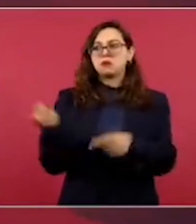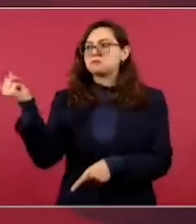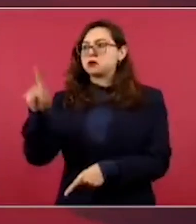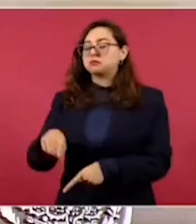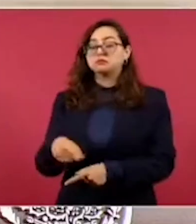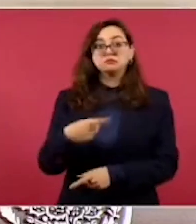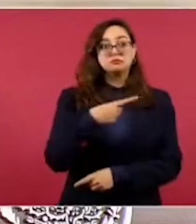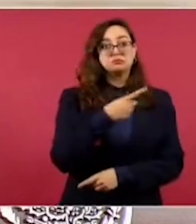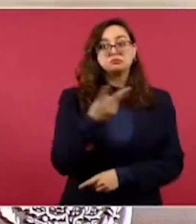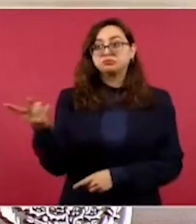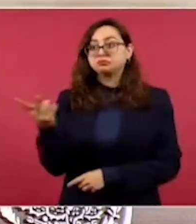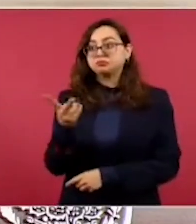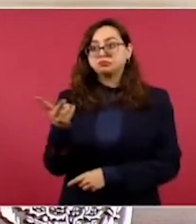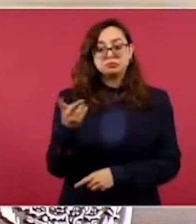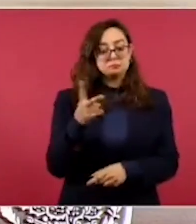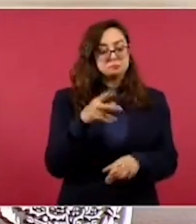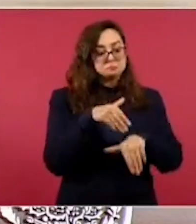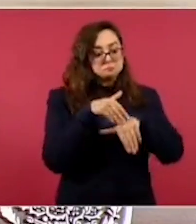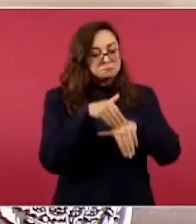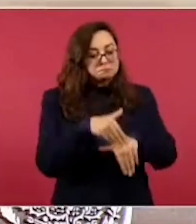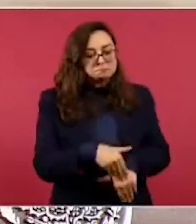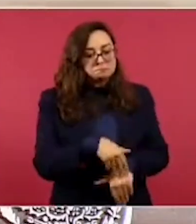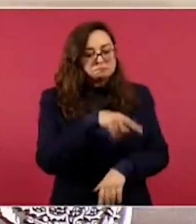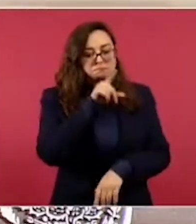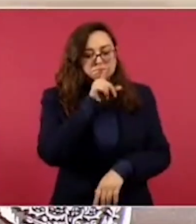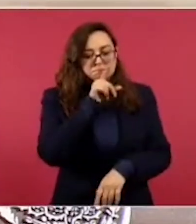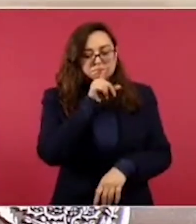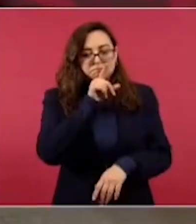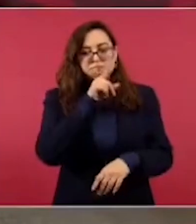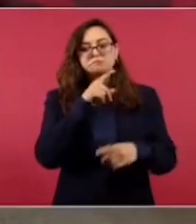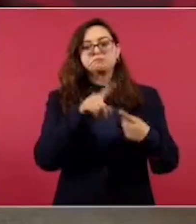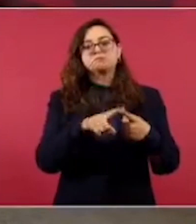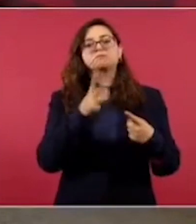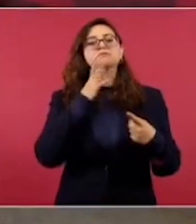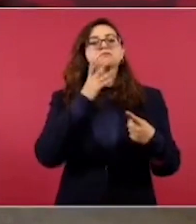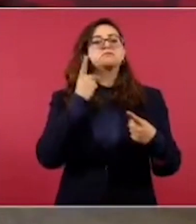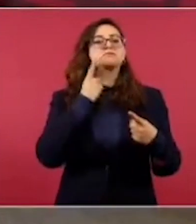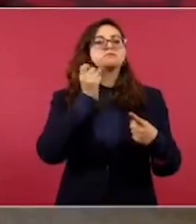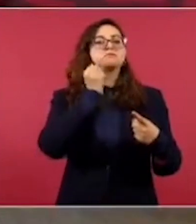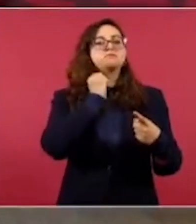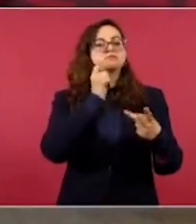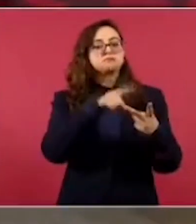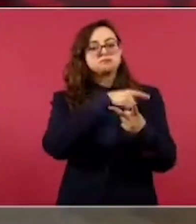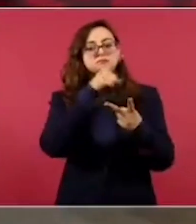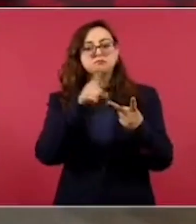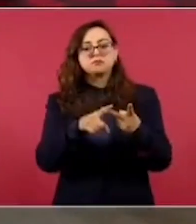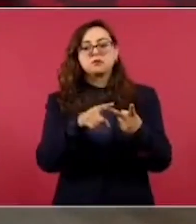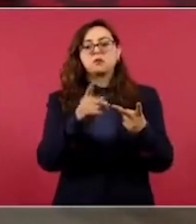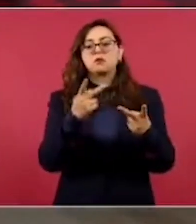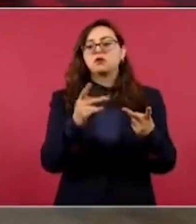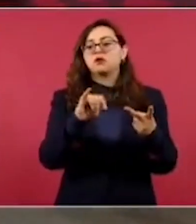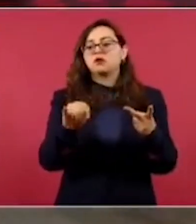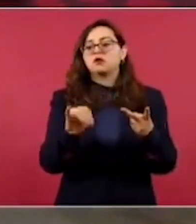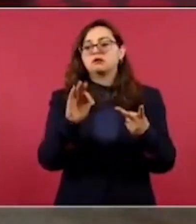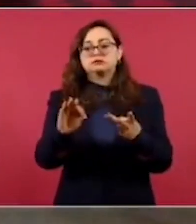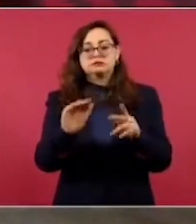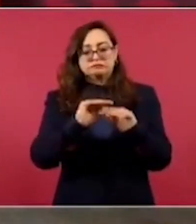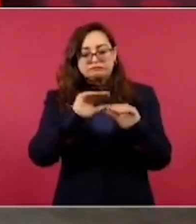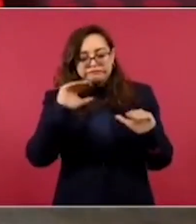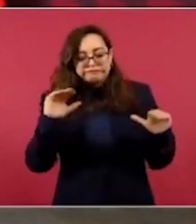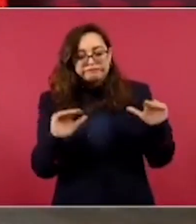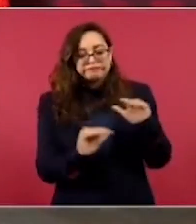el Poder Legislativo y el Poder Judicial eran apéndices, estaban subordinados.